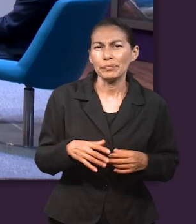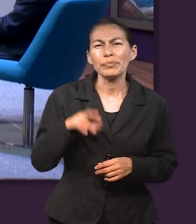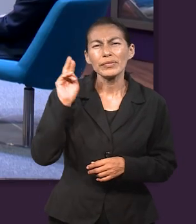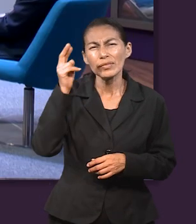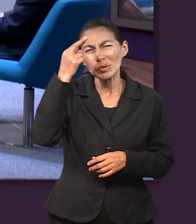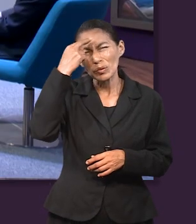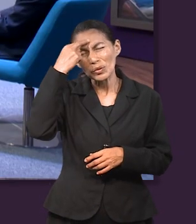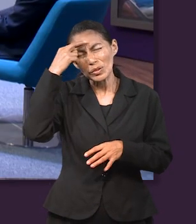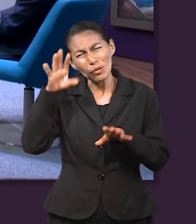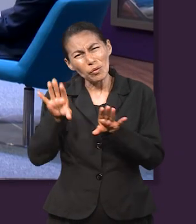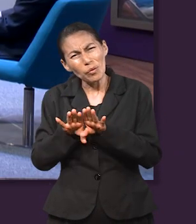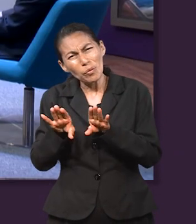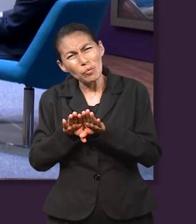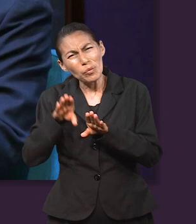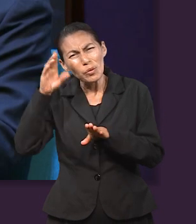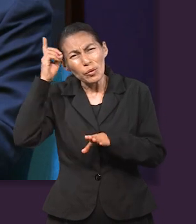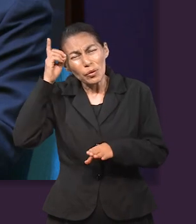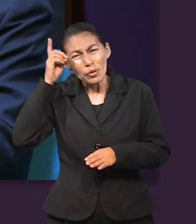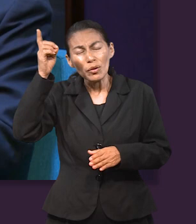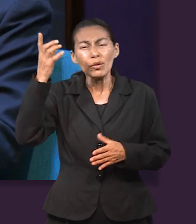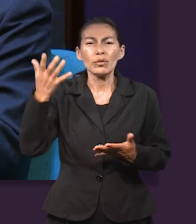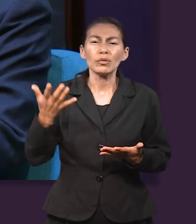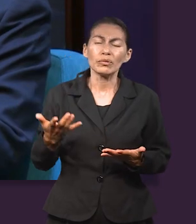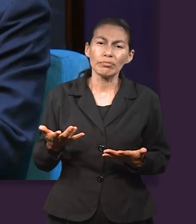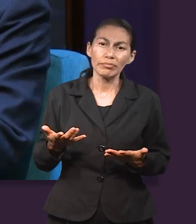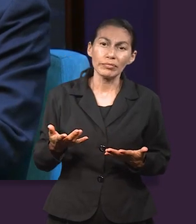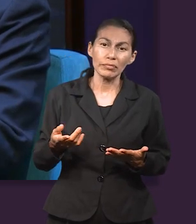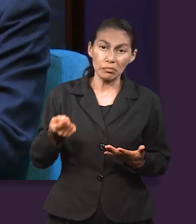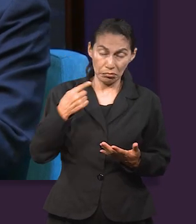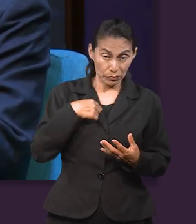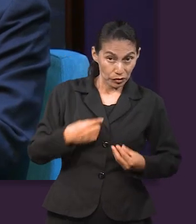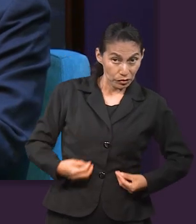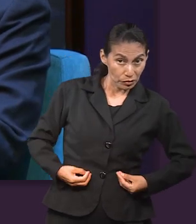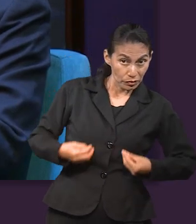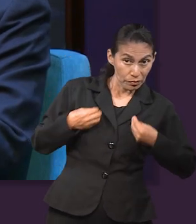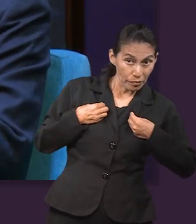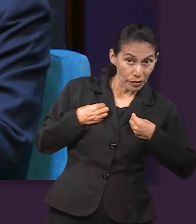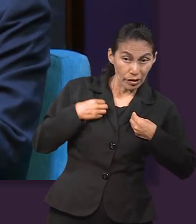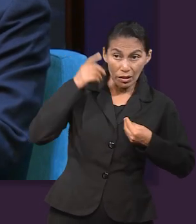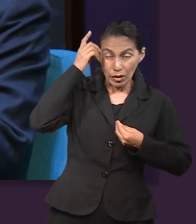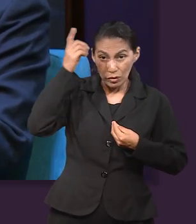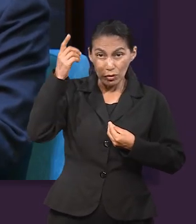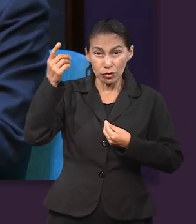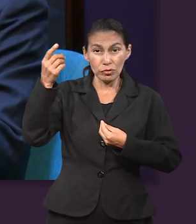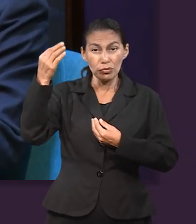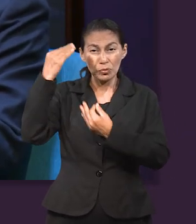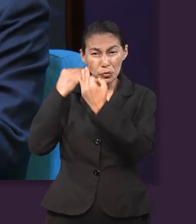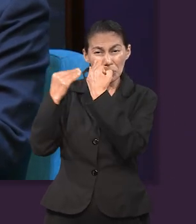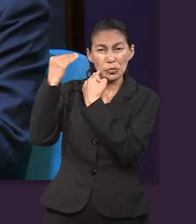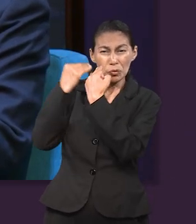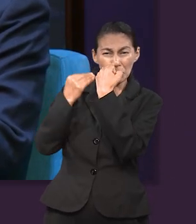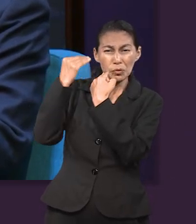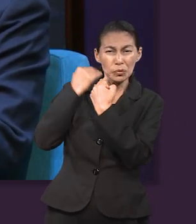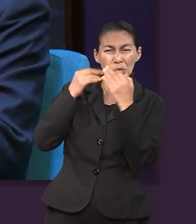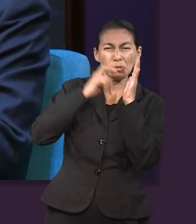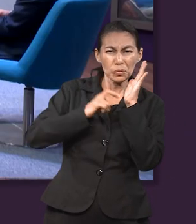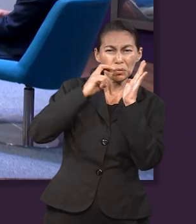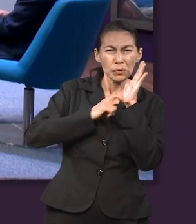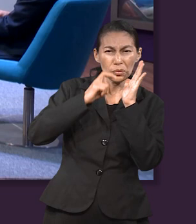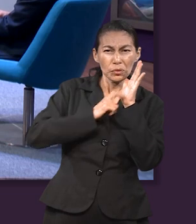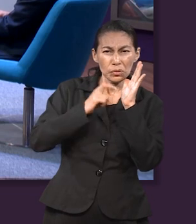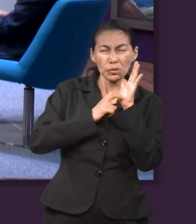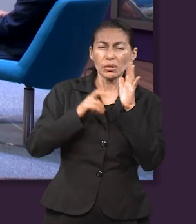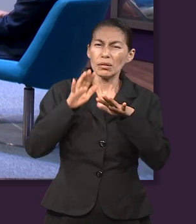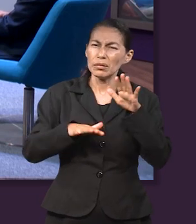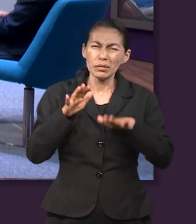El reconocer a veces que Dios finalmente en la vida práctica es quien está